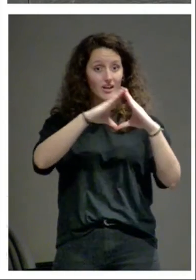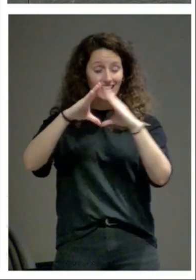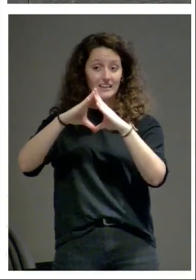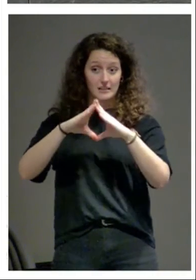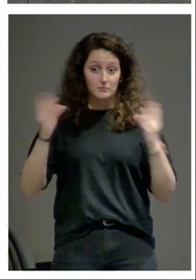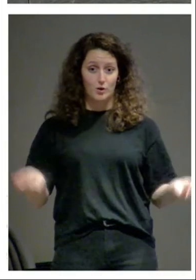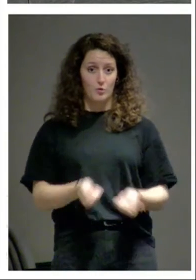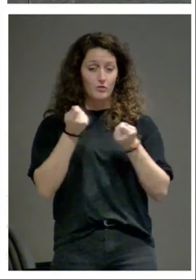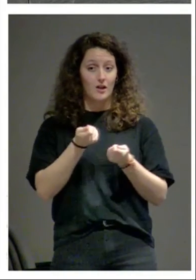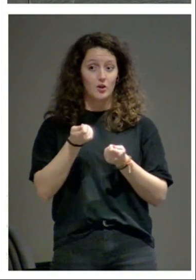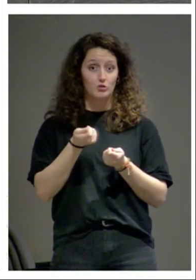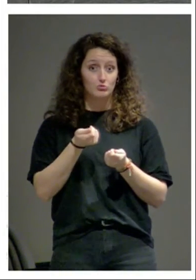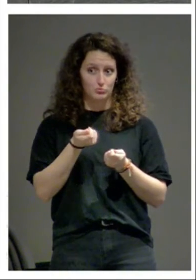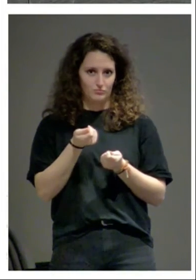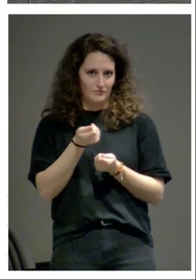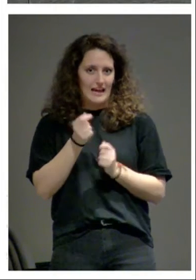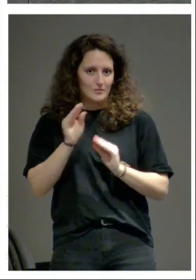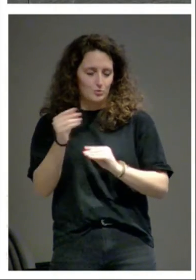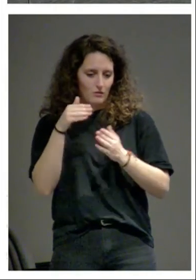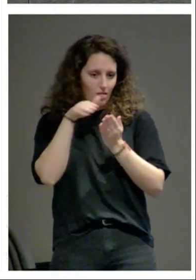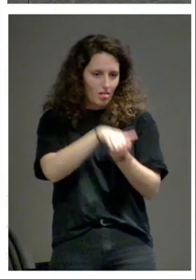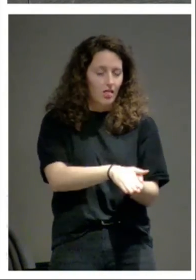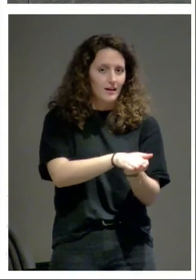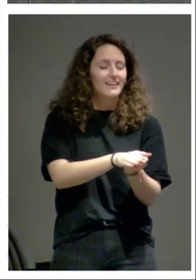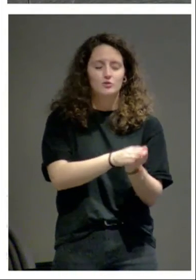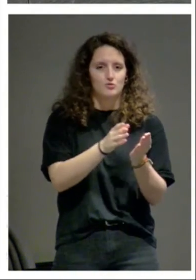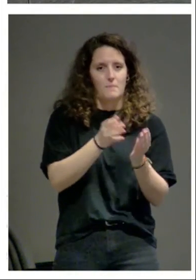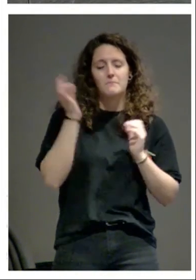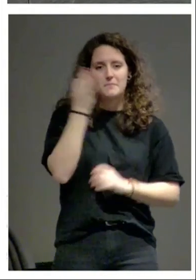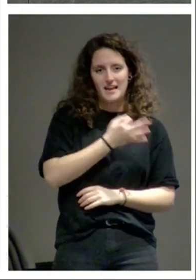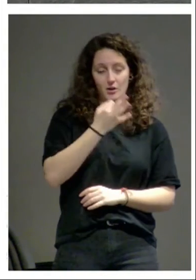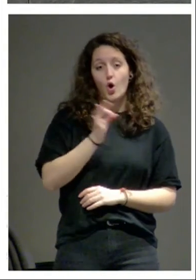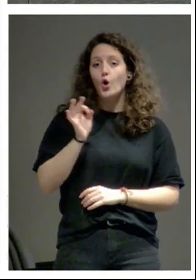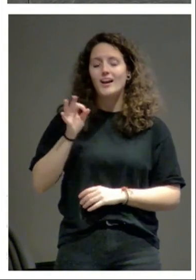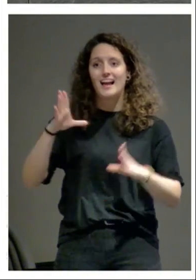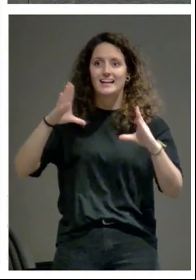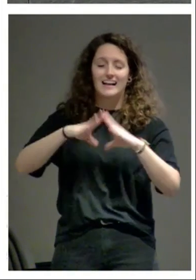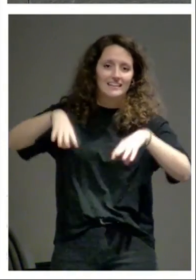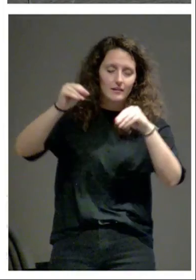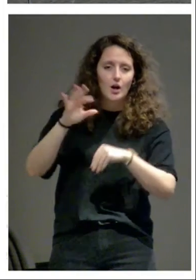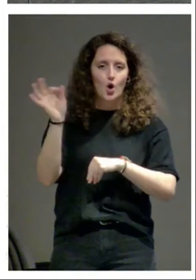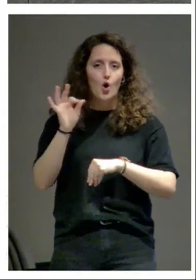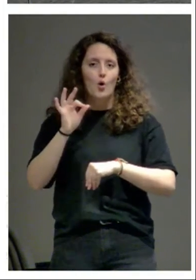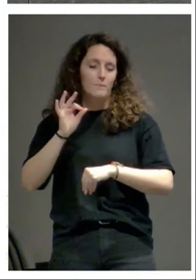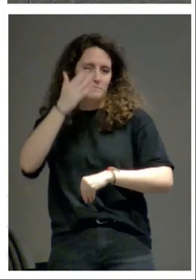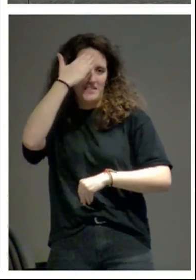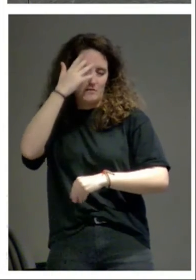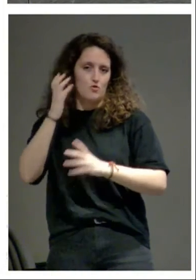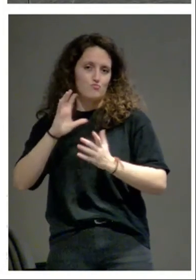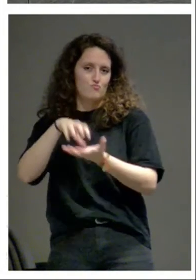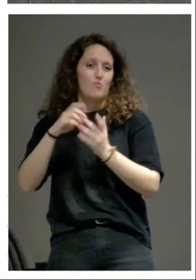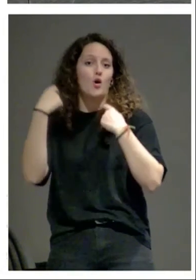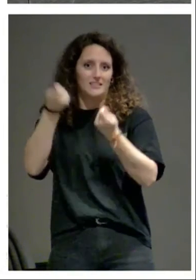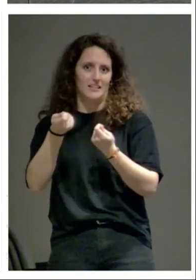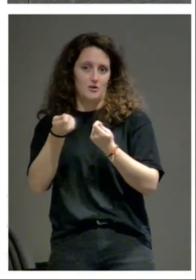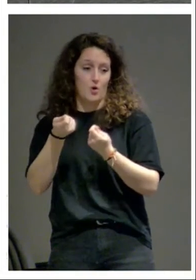promocionando en vez de en la catedral en los principales monasterios era un peligro para la catedral y los grandes monasterios no